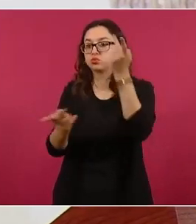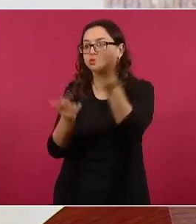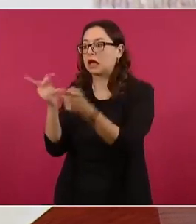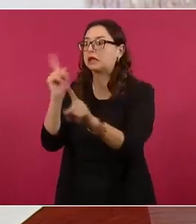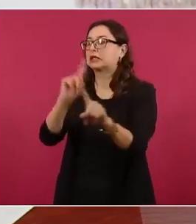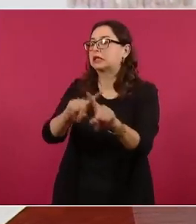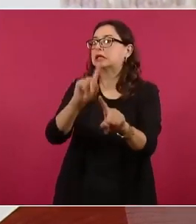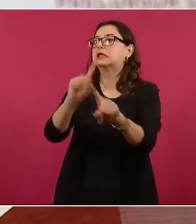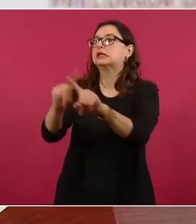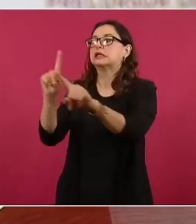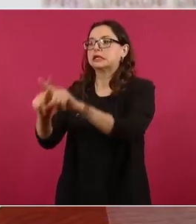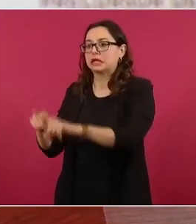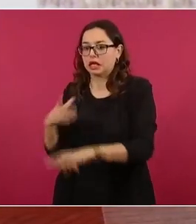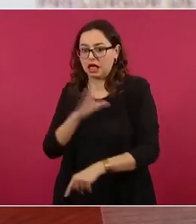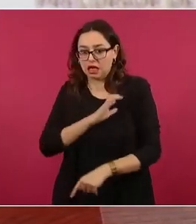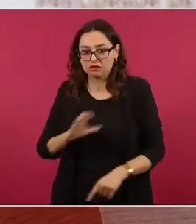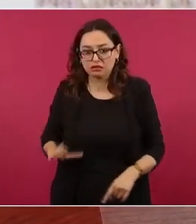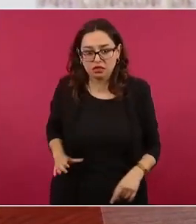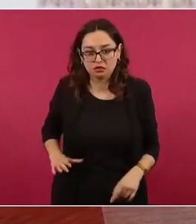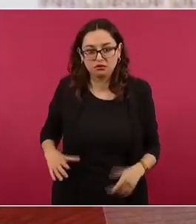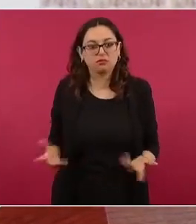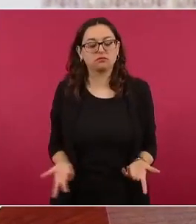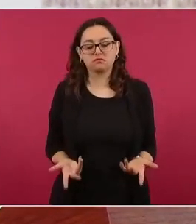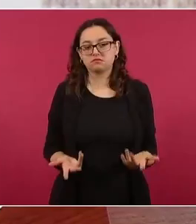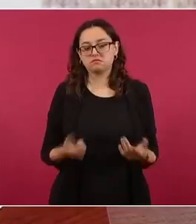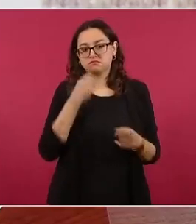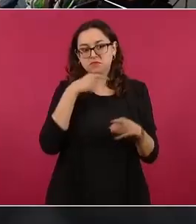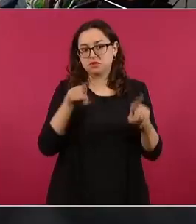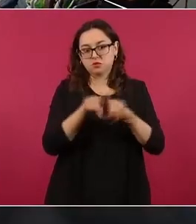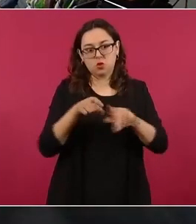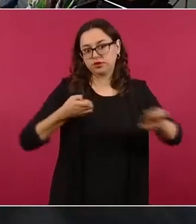gobernaturas también cuando